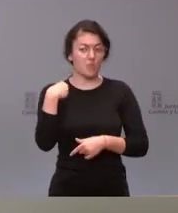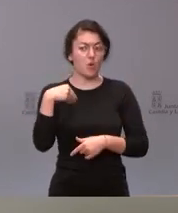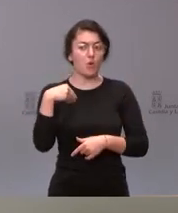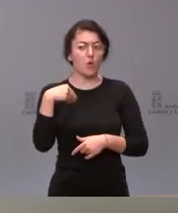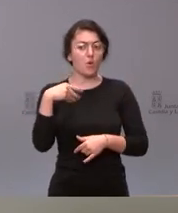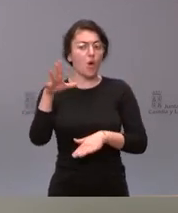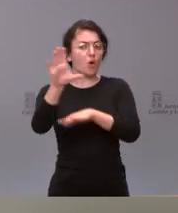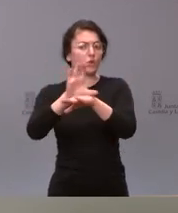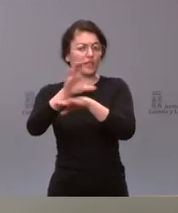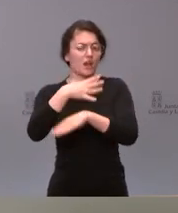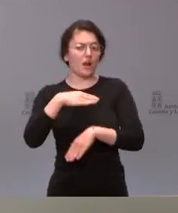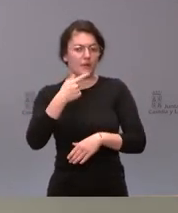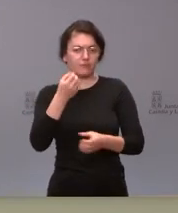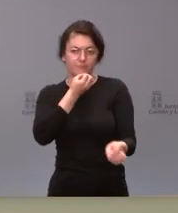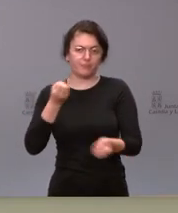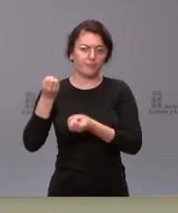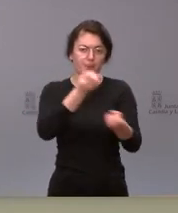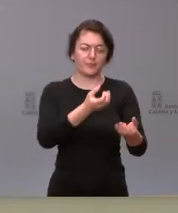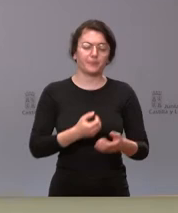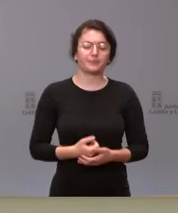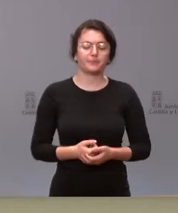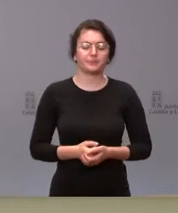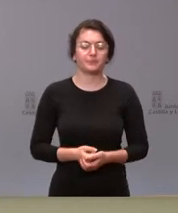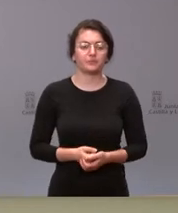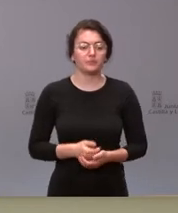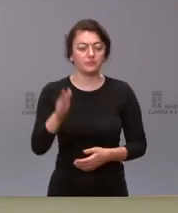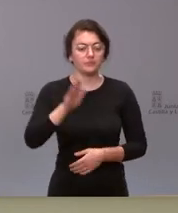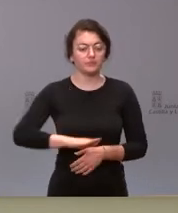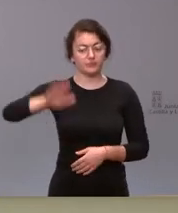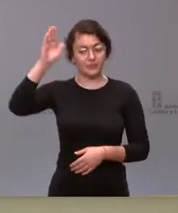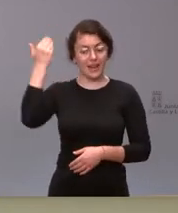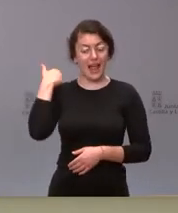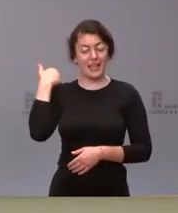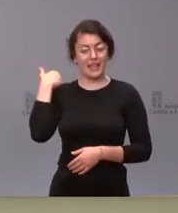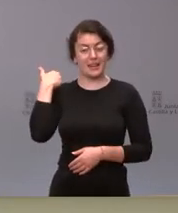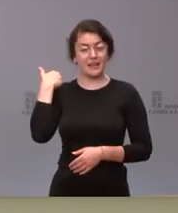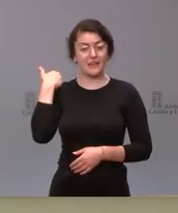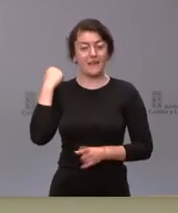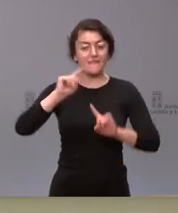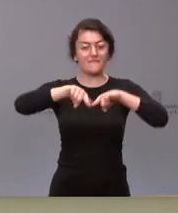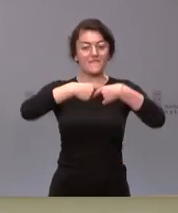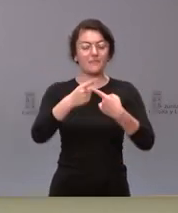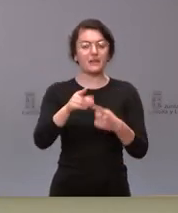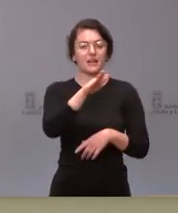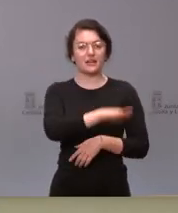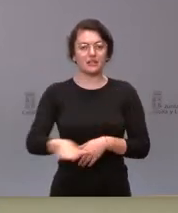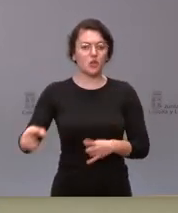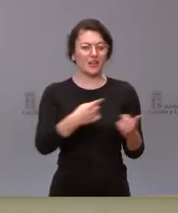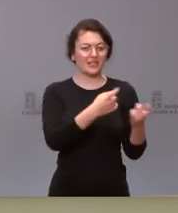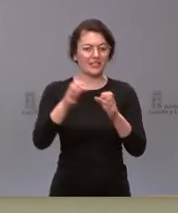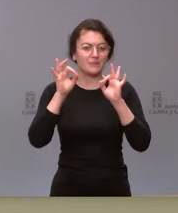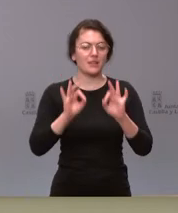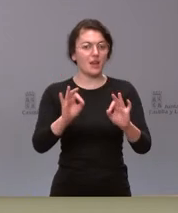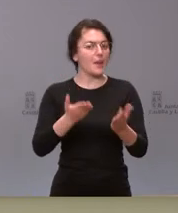más información precisa Portavoz ayer las familias de niños con necesidades especiales volvieron a reclamar enfermeras